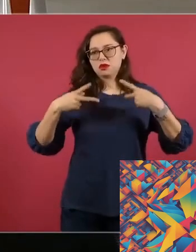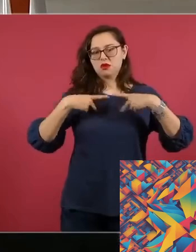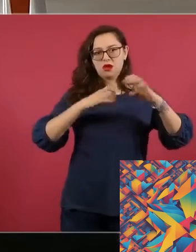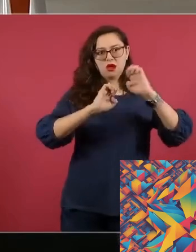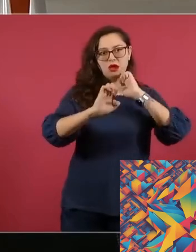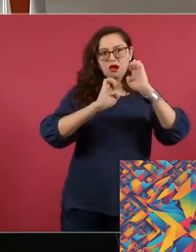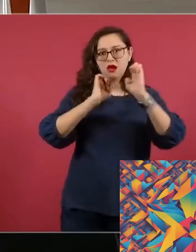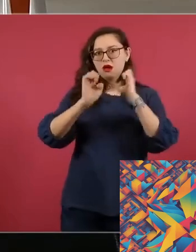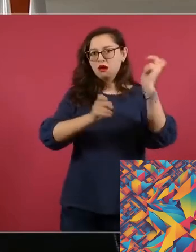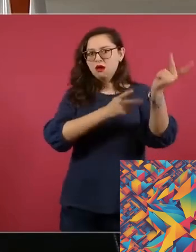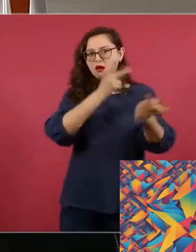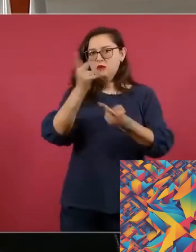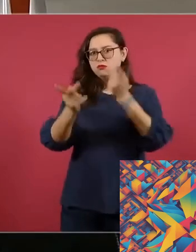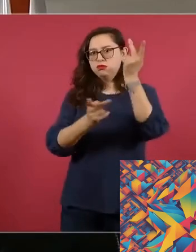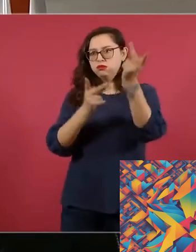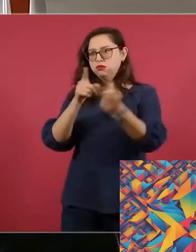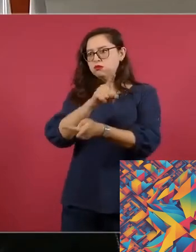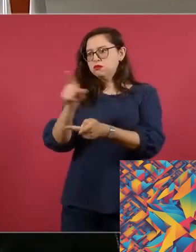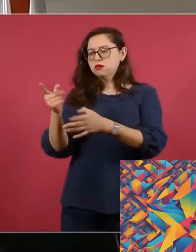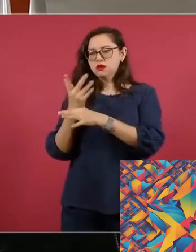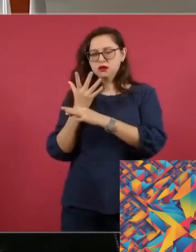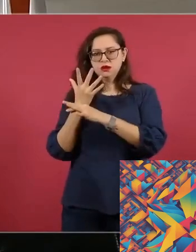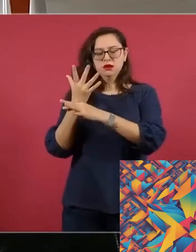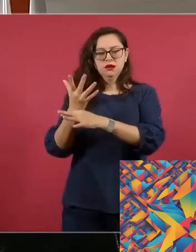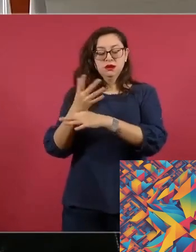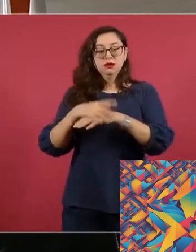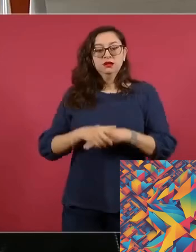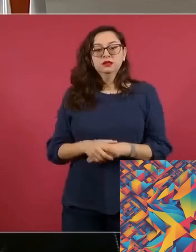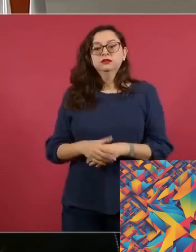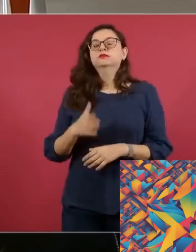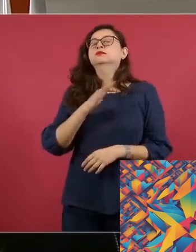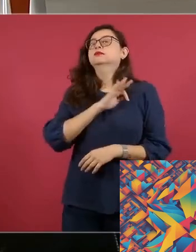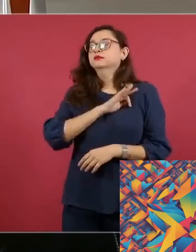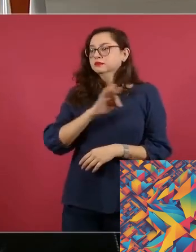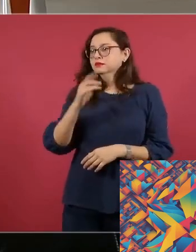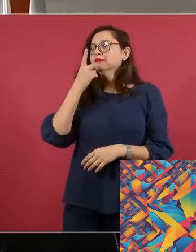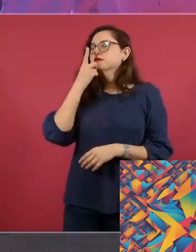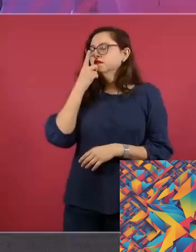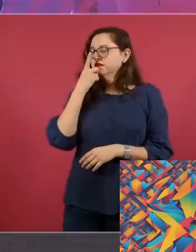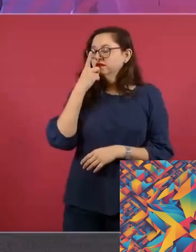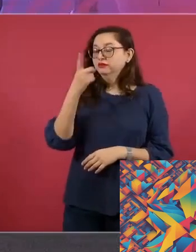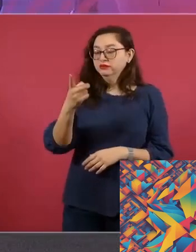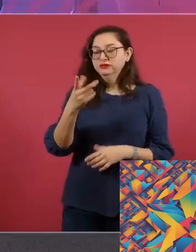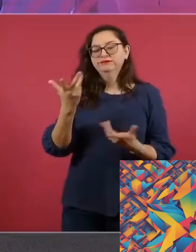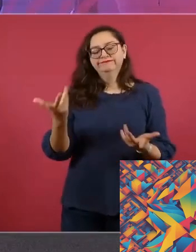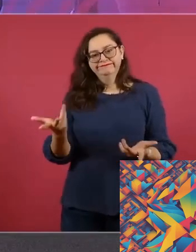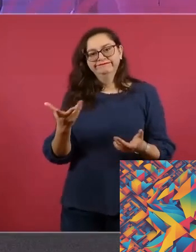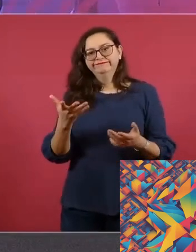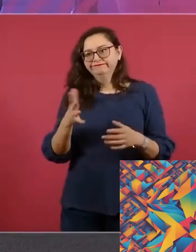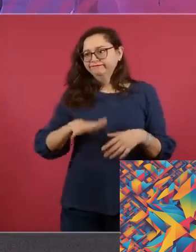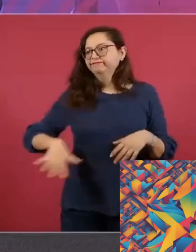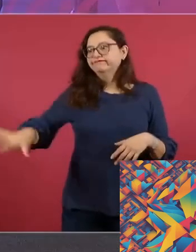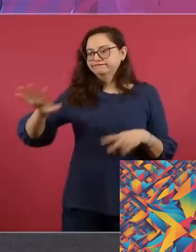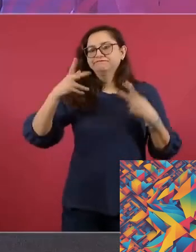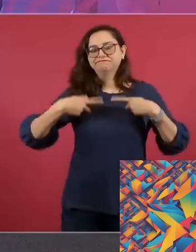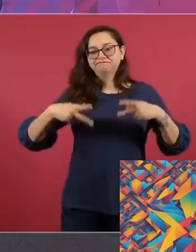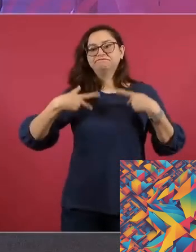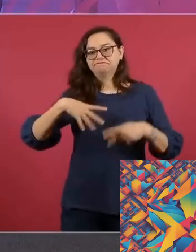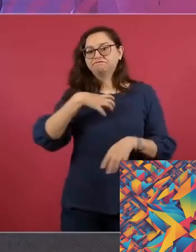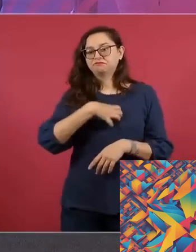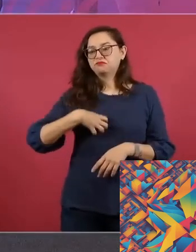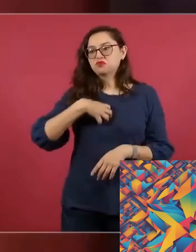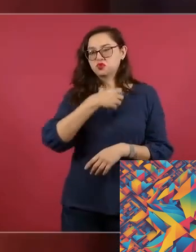derechos con mayor eficacia. Es crucial que todos los mexicanos tengan acceso a información clara y verá sobre las reformas y sus